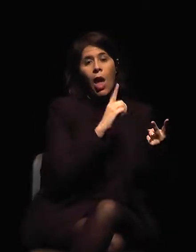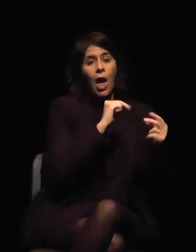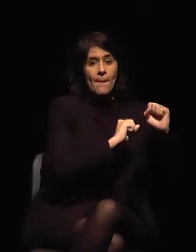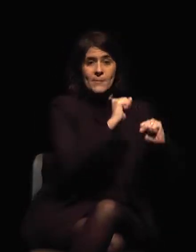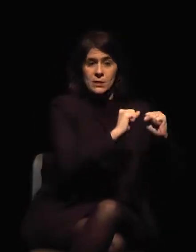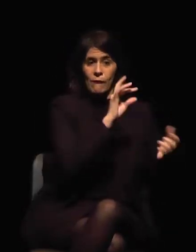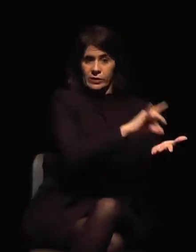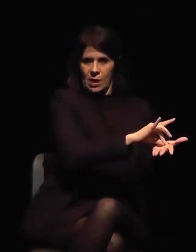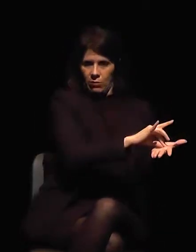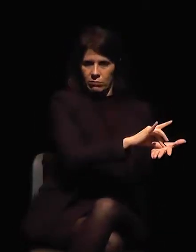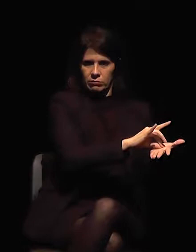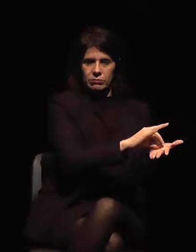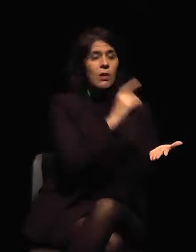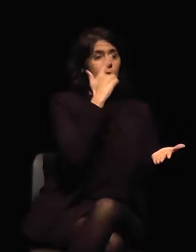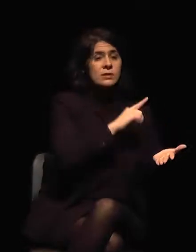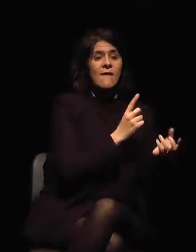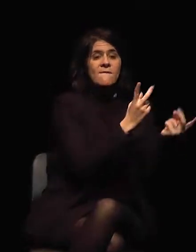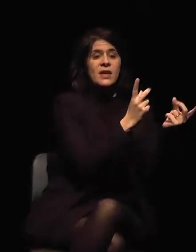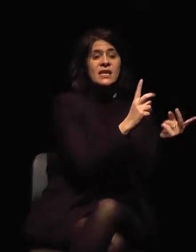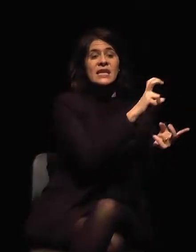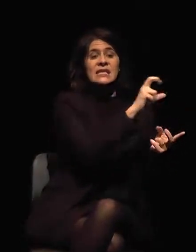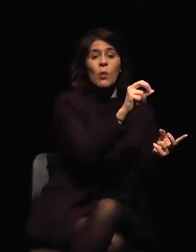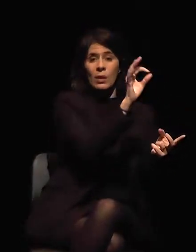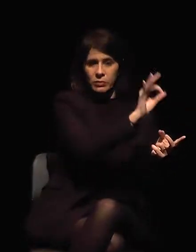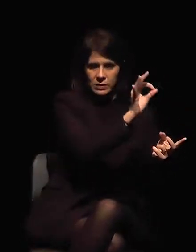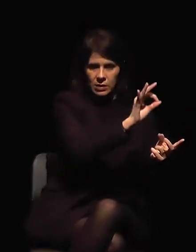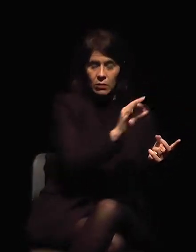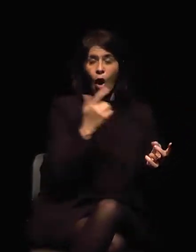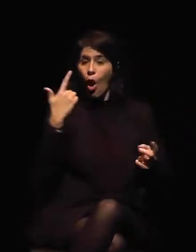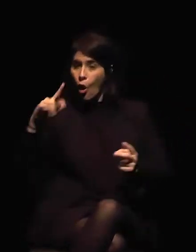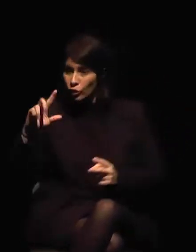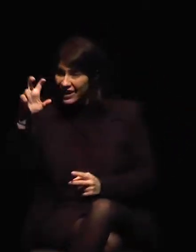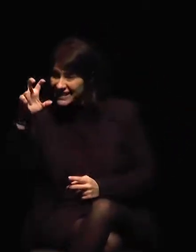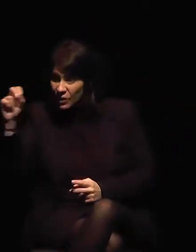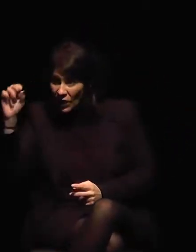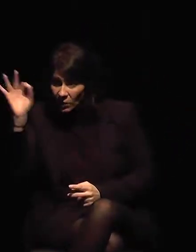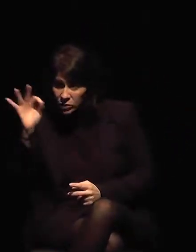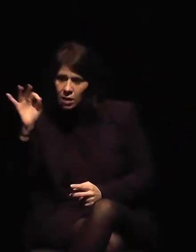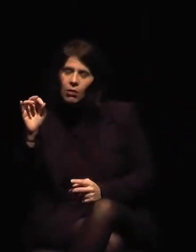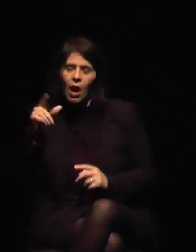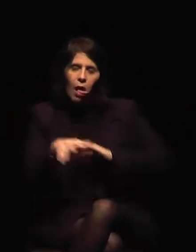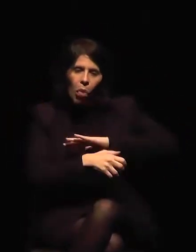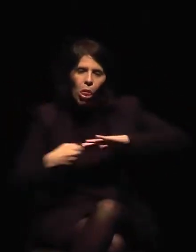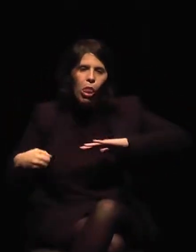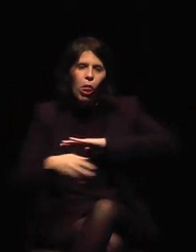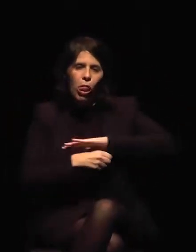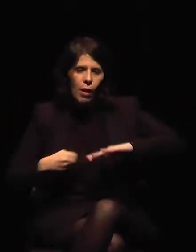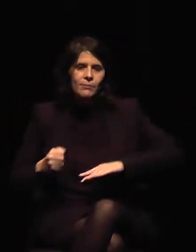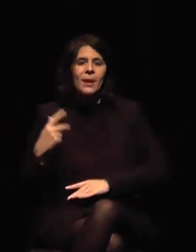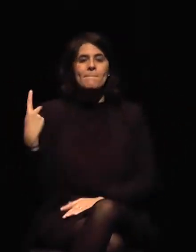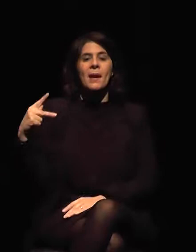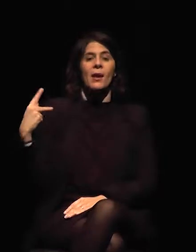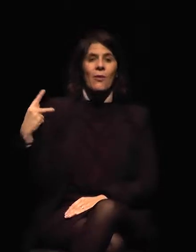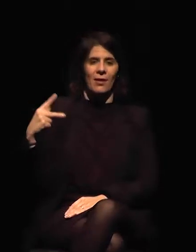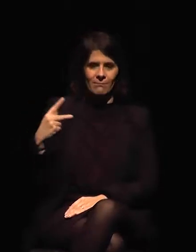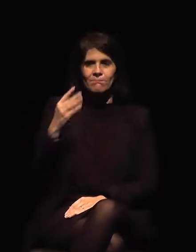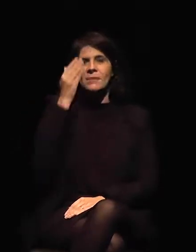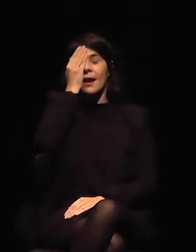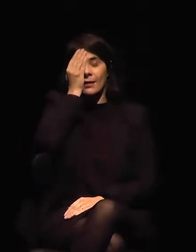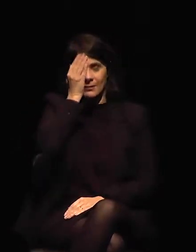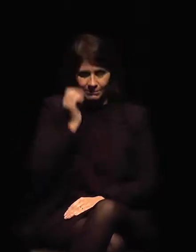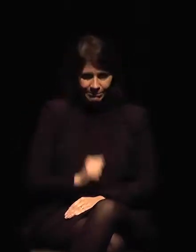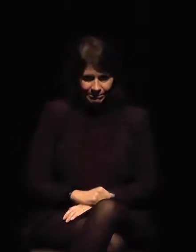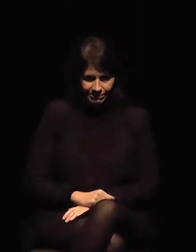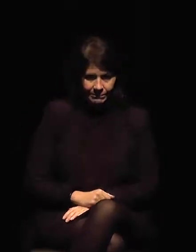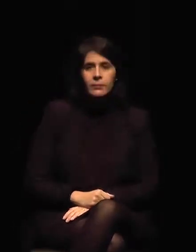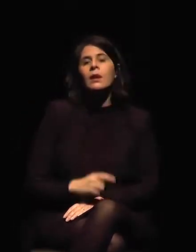de contrabando. El segundo producto que más se vende son los medicamentos, artículos